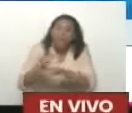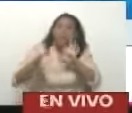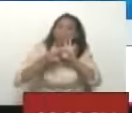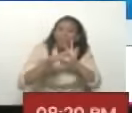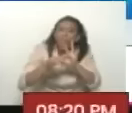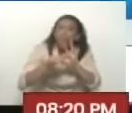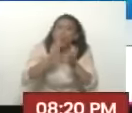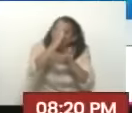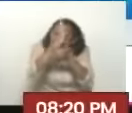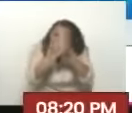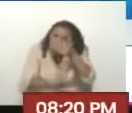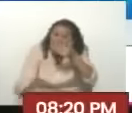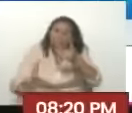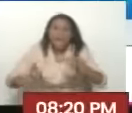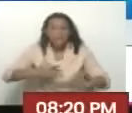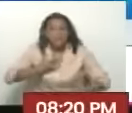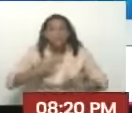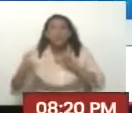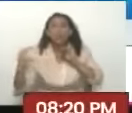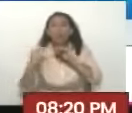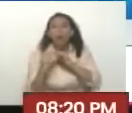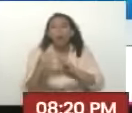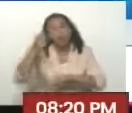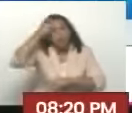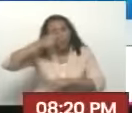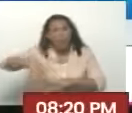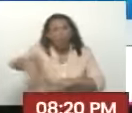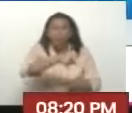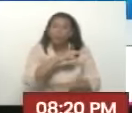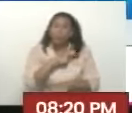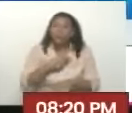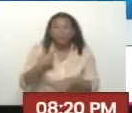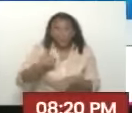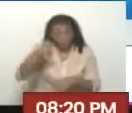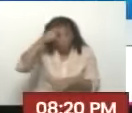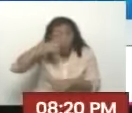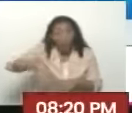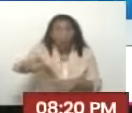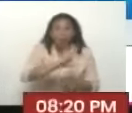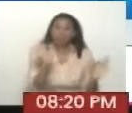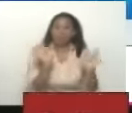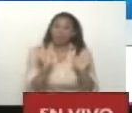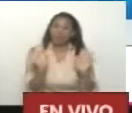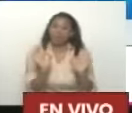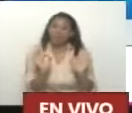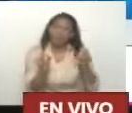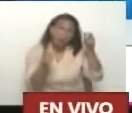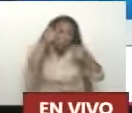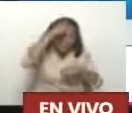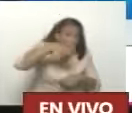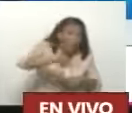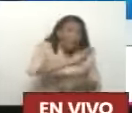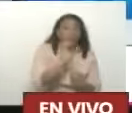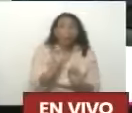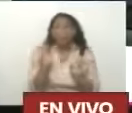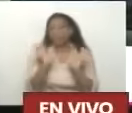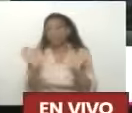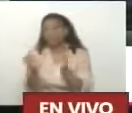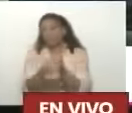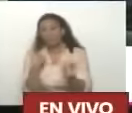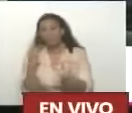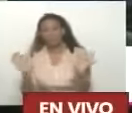que tener la humildad De sentirse Pueblo de a pie Nosotros somos pueblo O no somos nada Nada